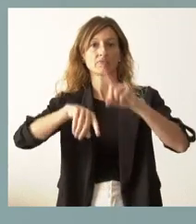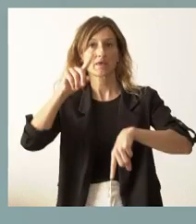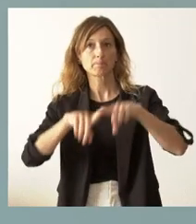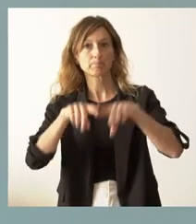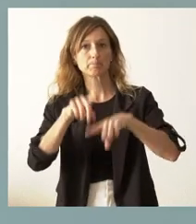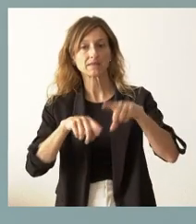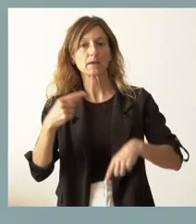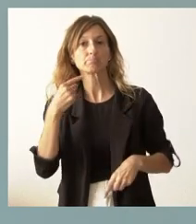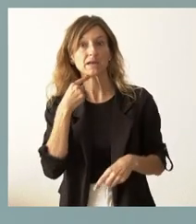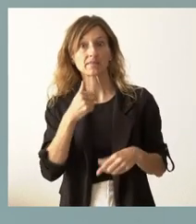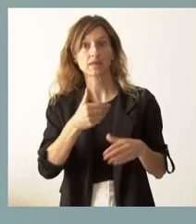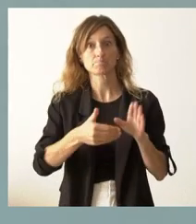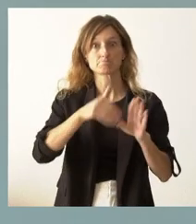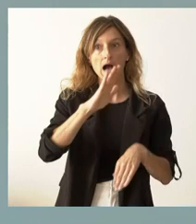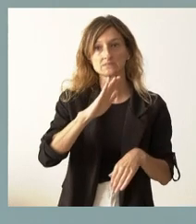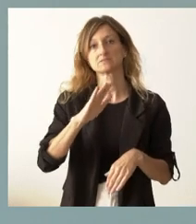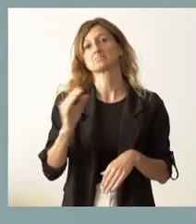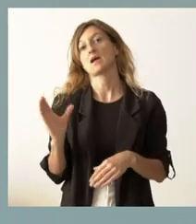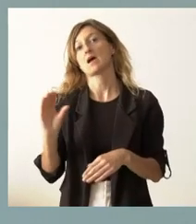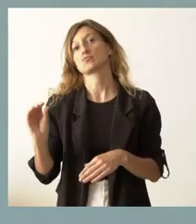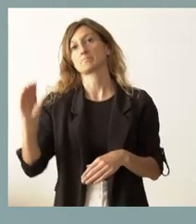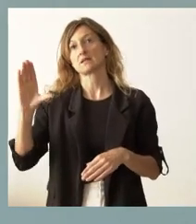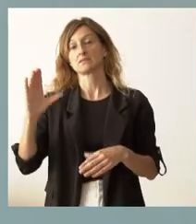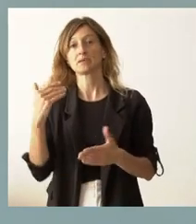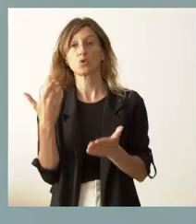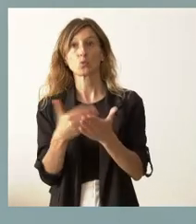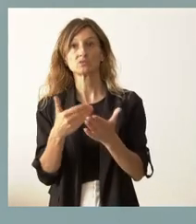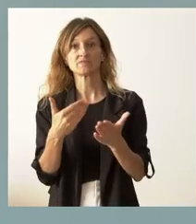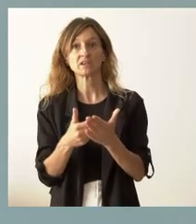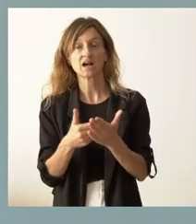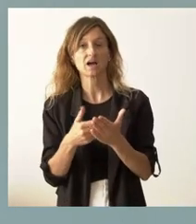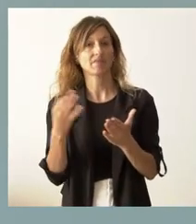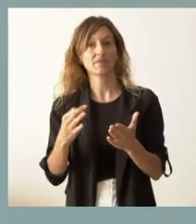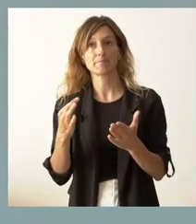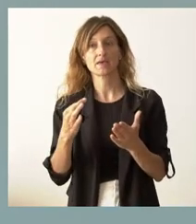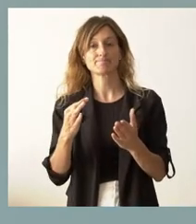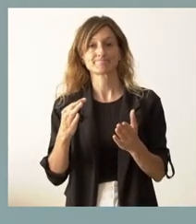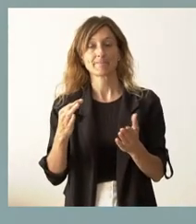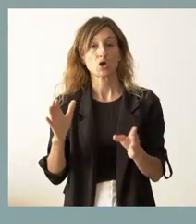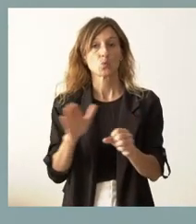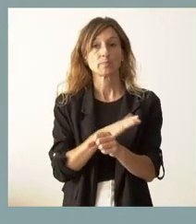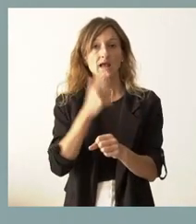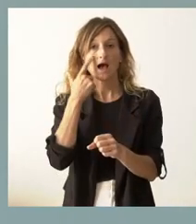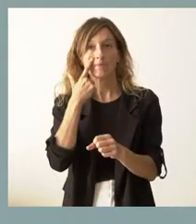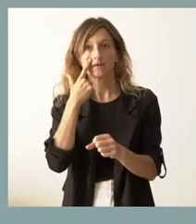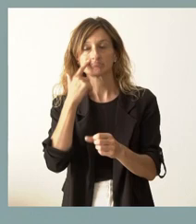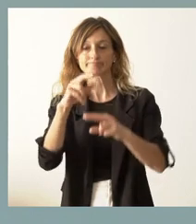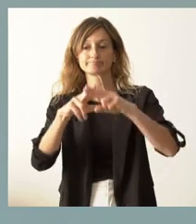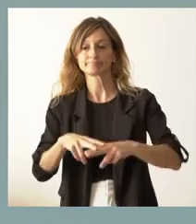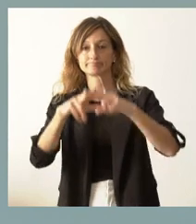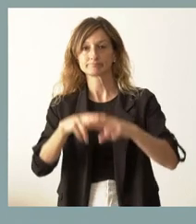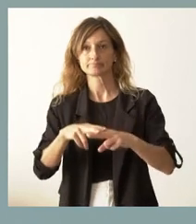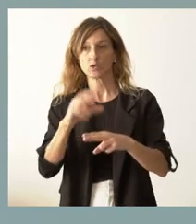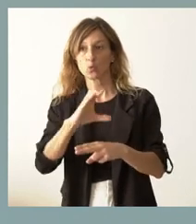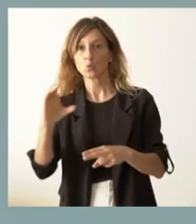cantidades de pérdidas son mayores. Lo que pasa es que, para justificar más cantidades de pérdidas, hay que incluir el ejercicio para valorar la cuenta de resultados